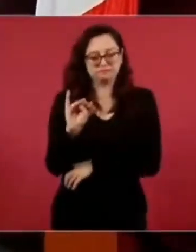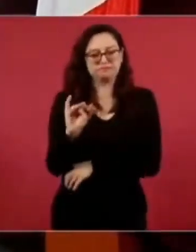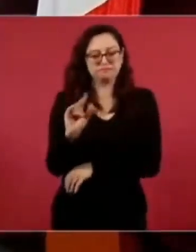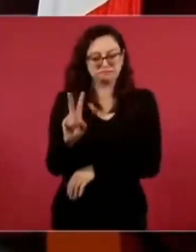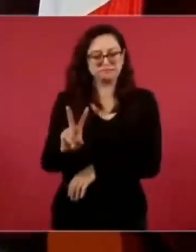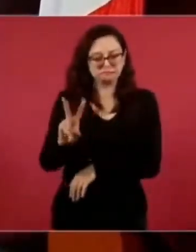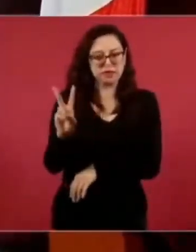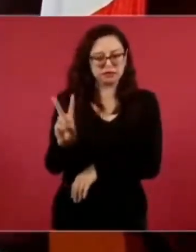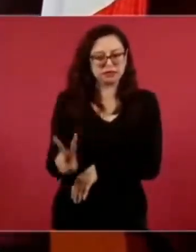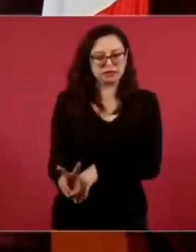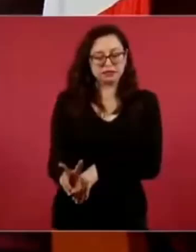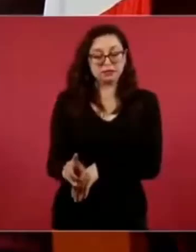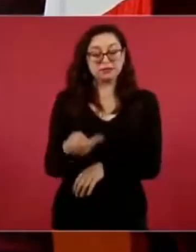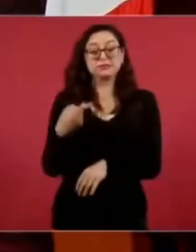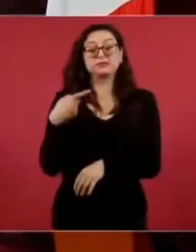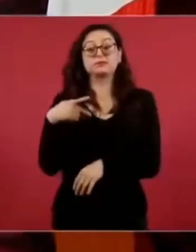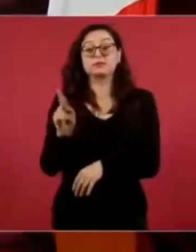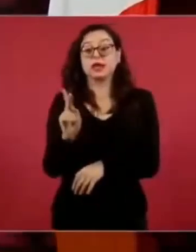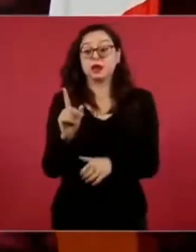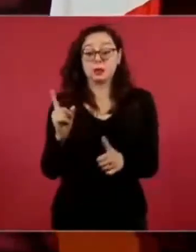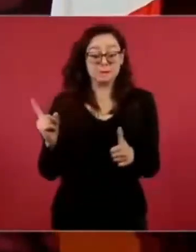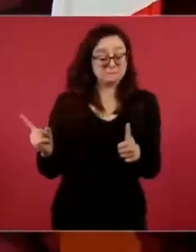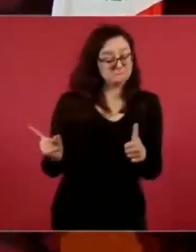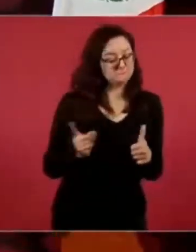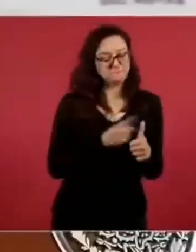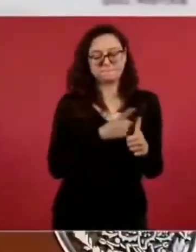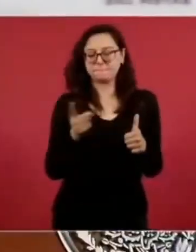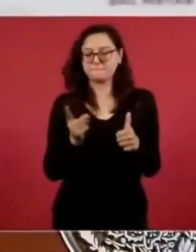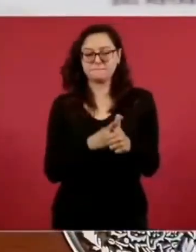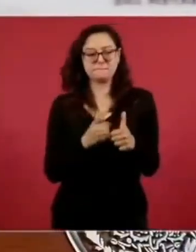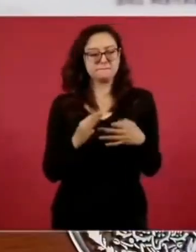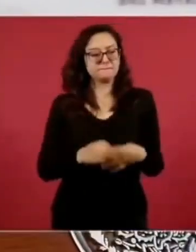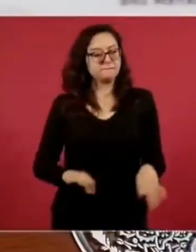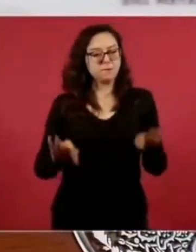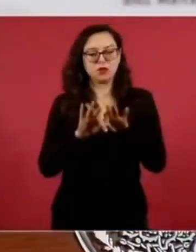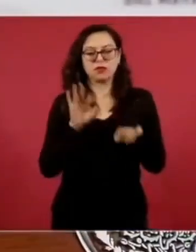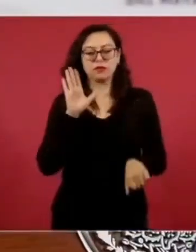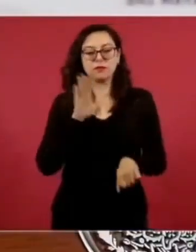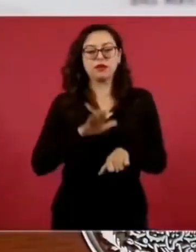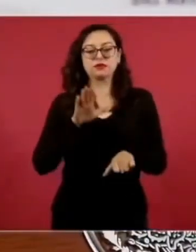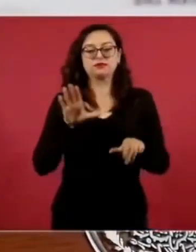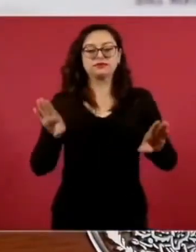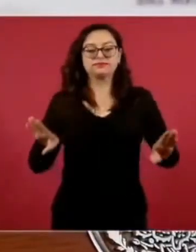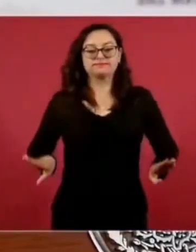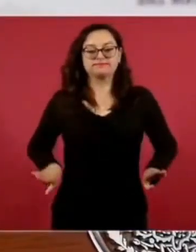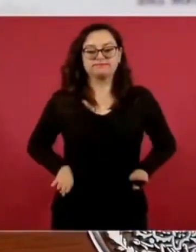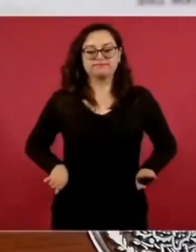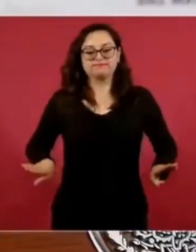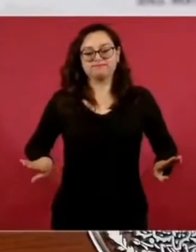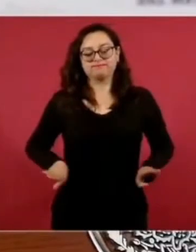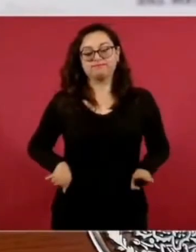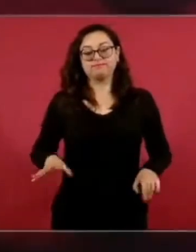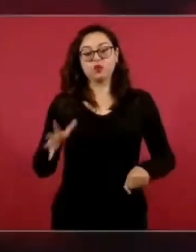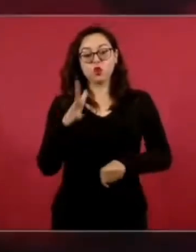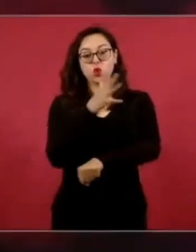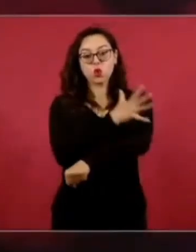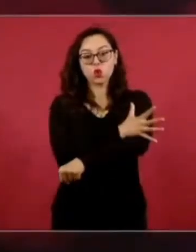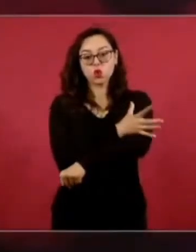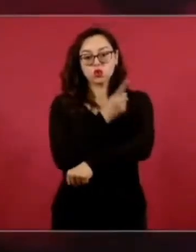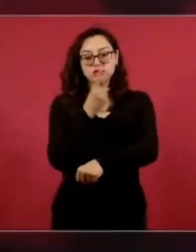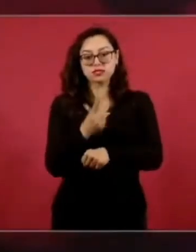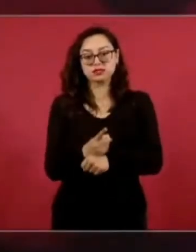la integridad, que la persona sea